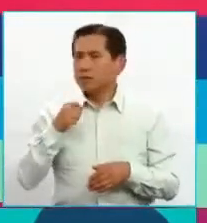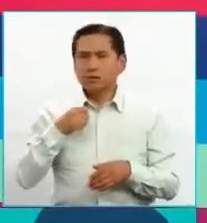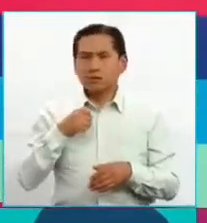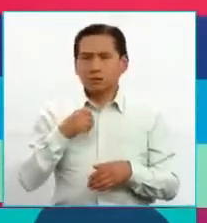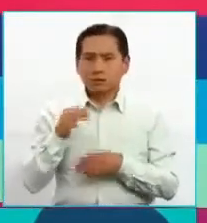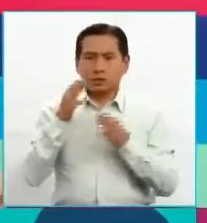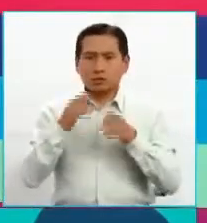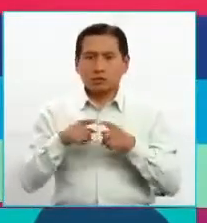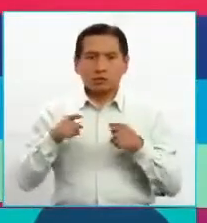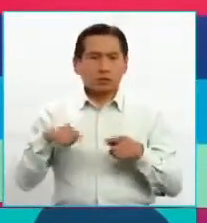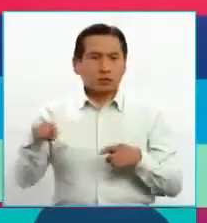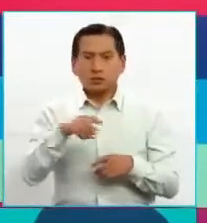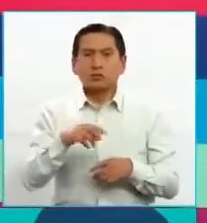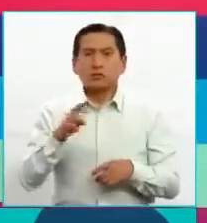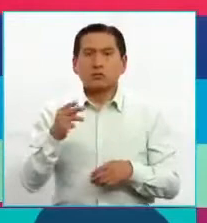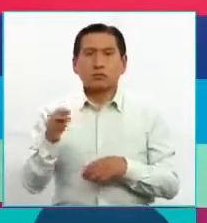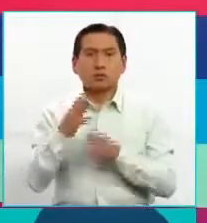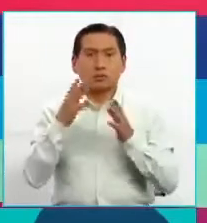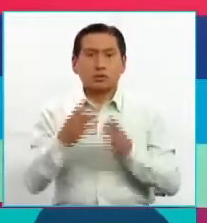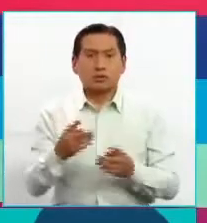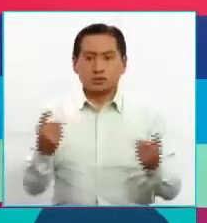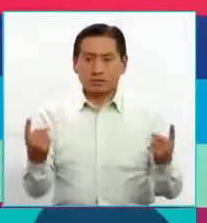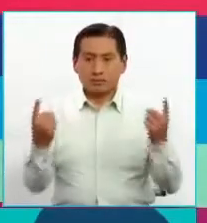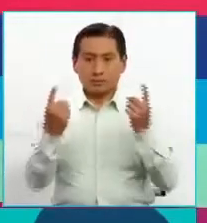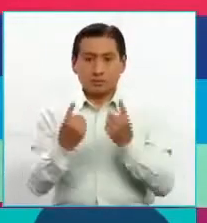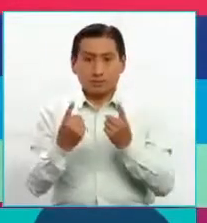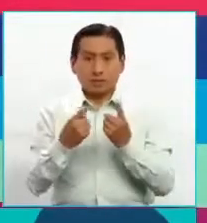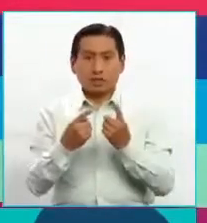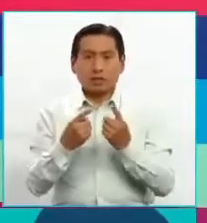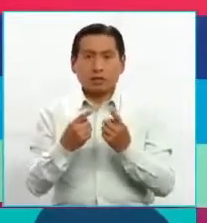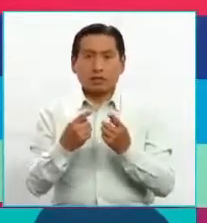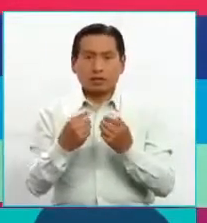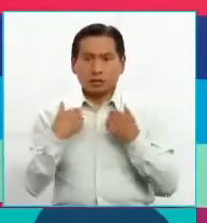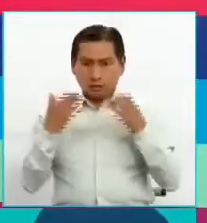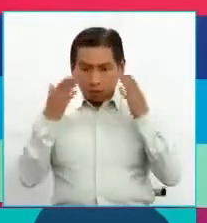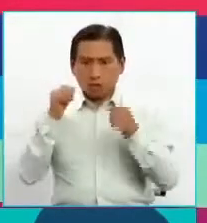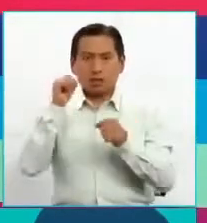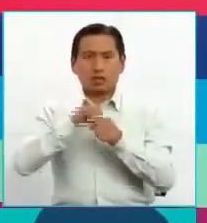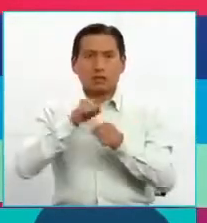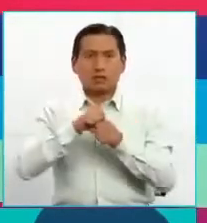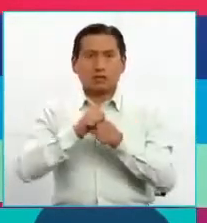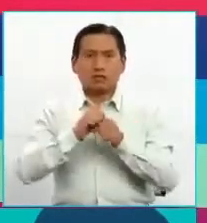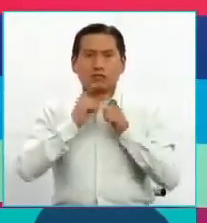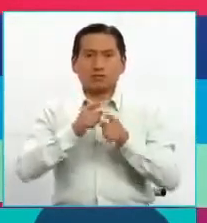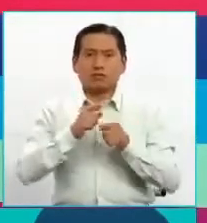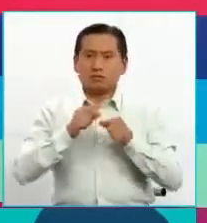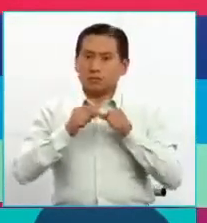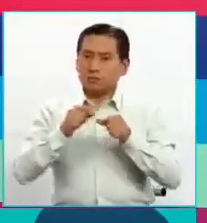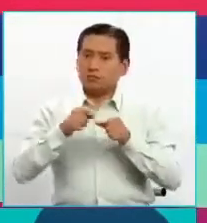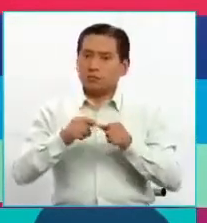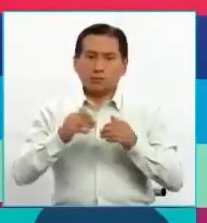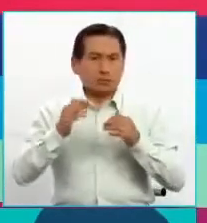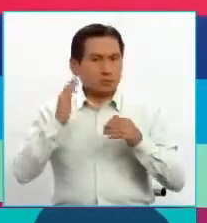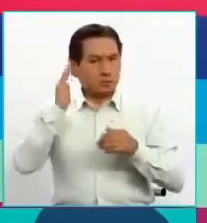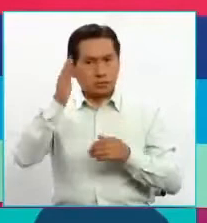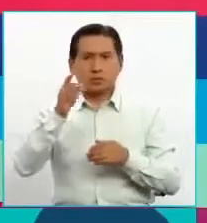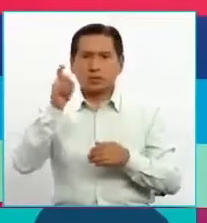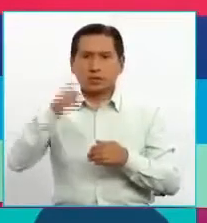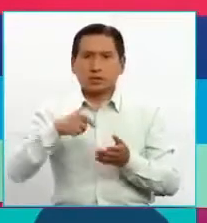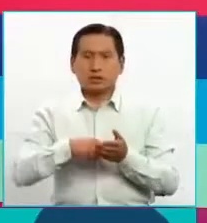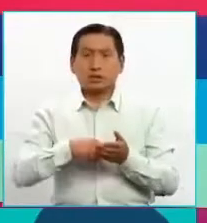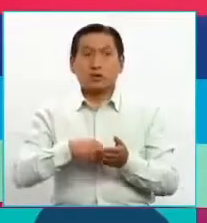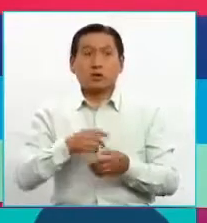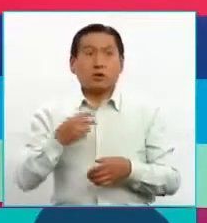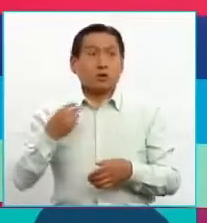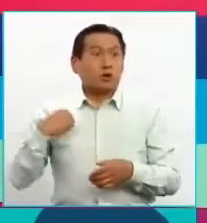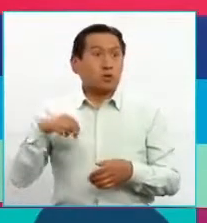ministra, pero hay dos viceministros, los dos viceministros, hay una línea desde el ministerio y esa línea se debe cumplir, vamos